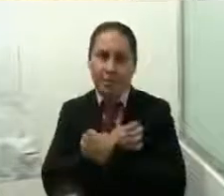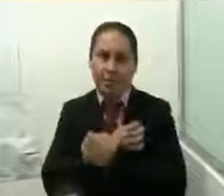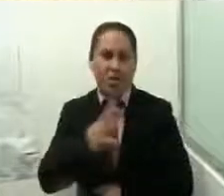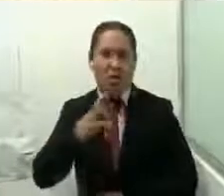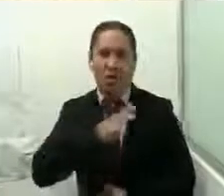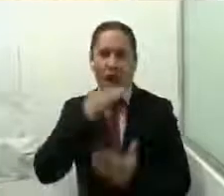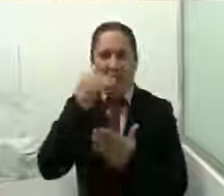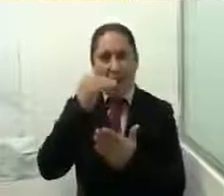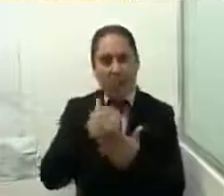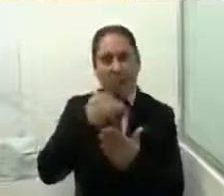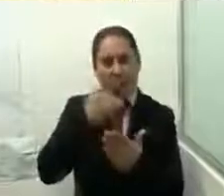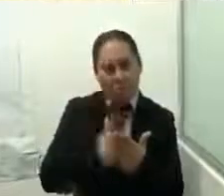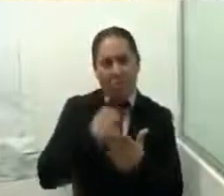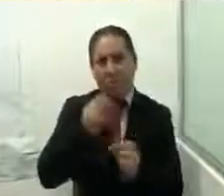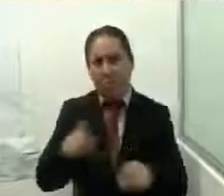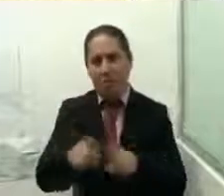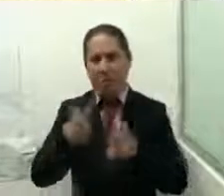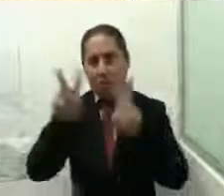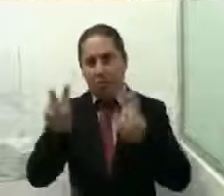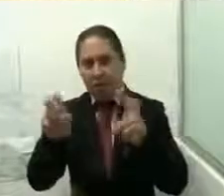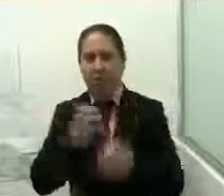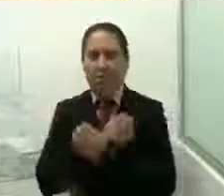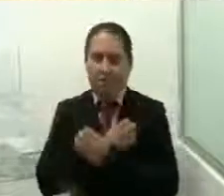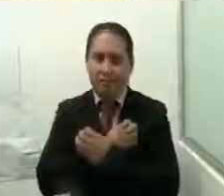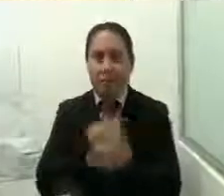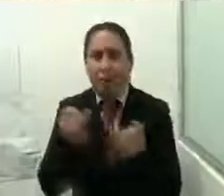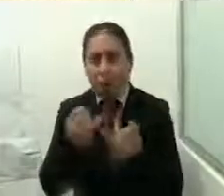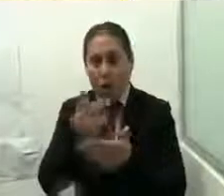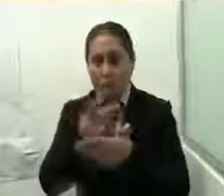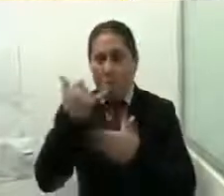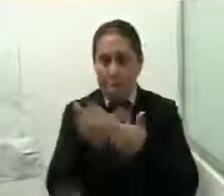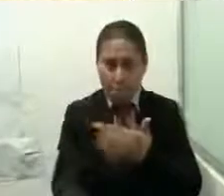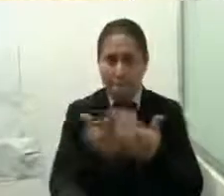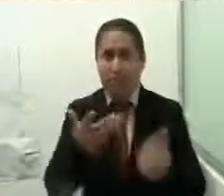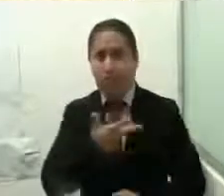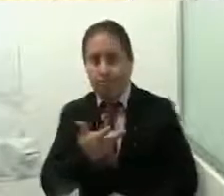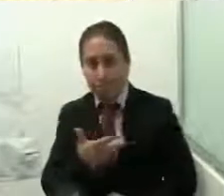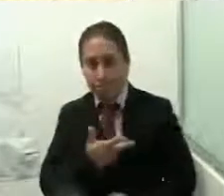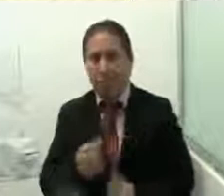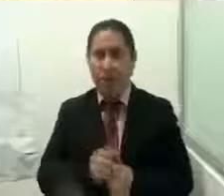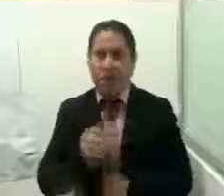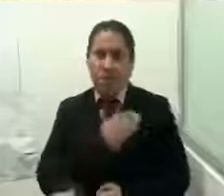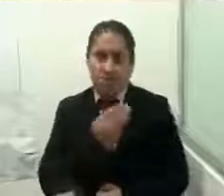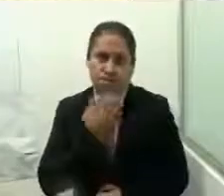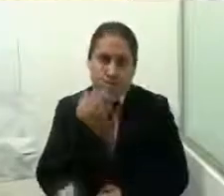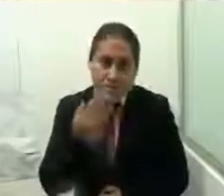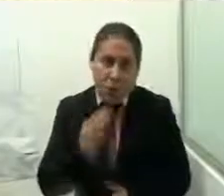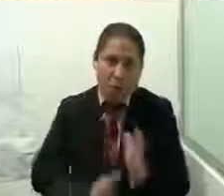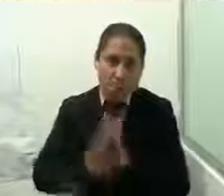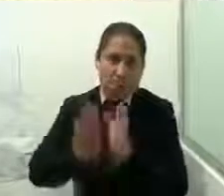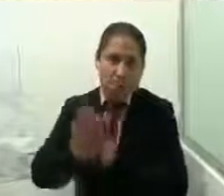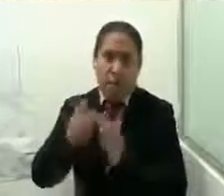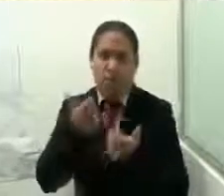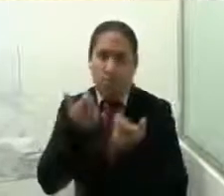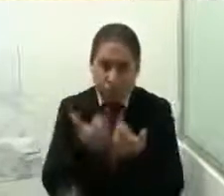en ese rubro. También contamos con proyectos en beneficio del empoderamiento económico que